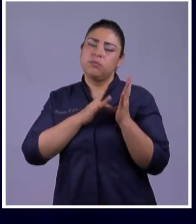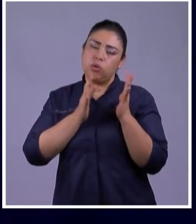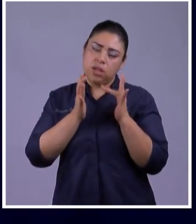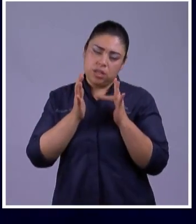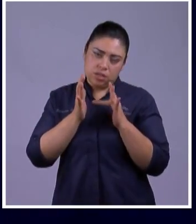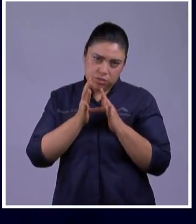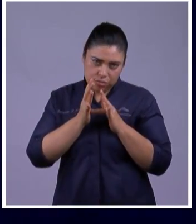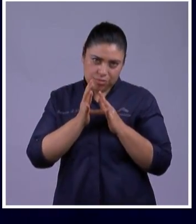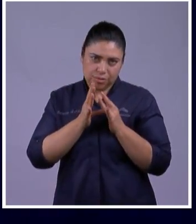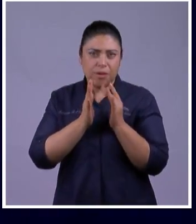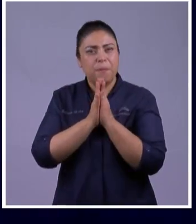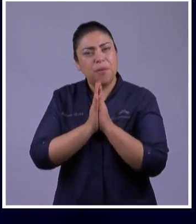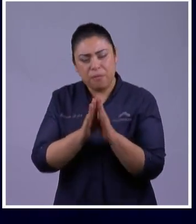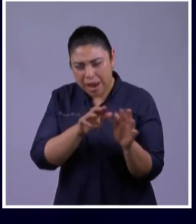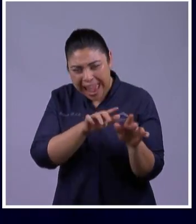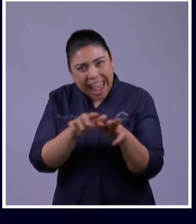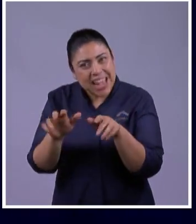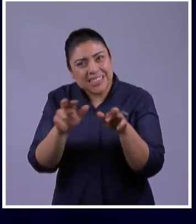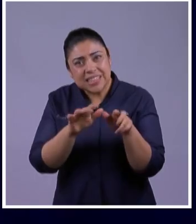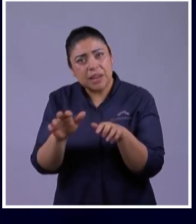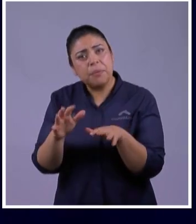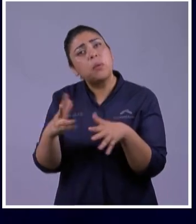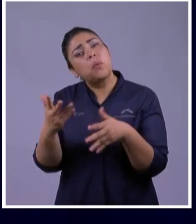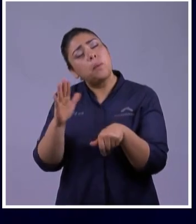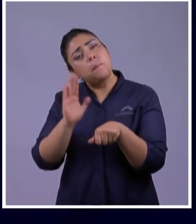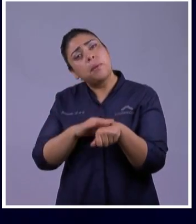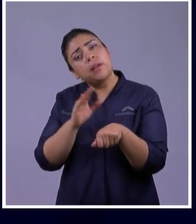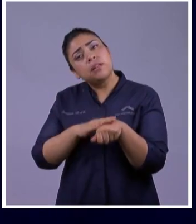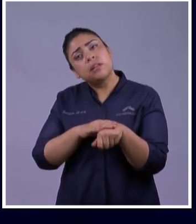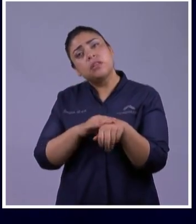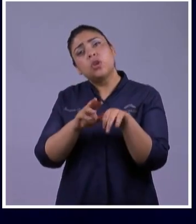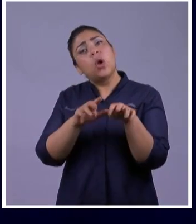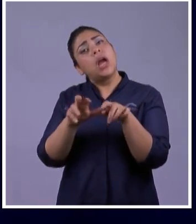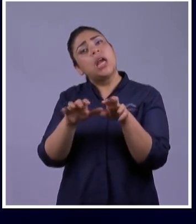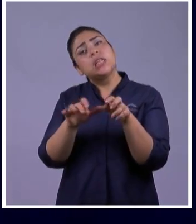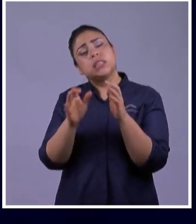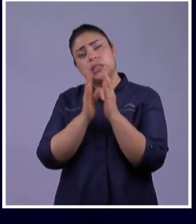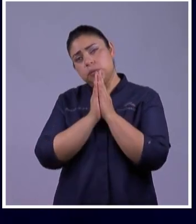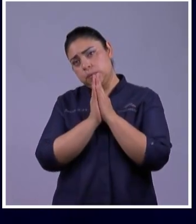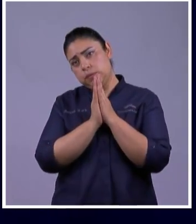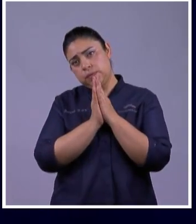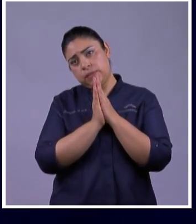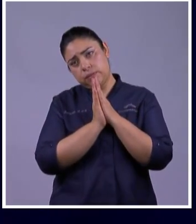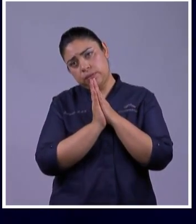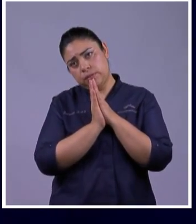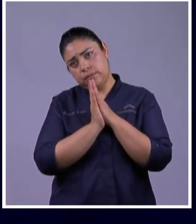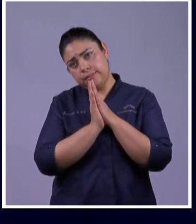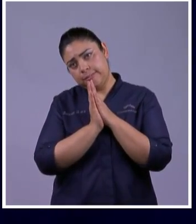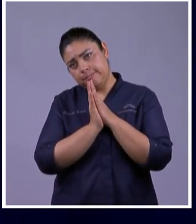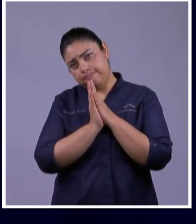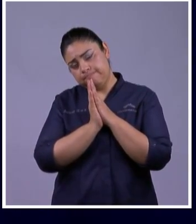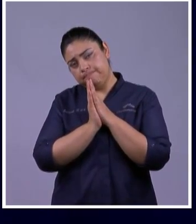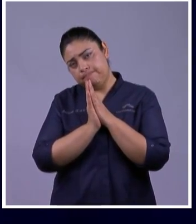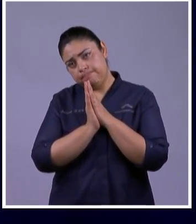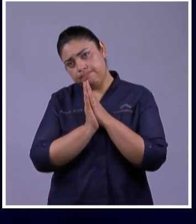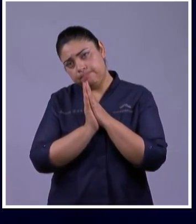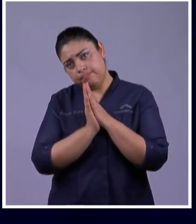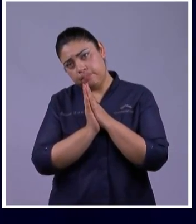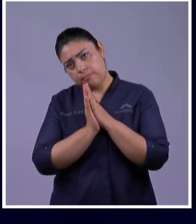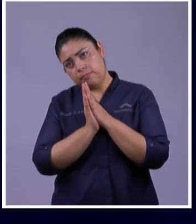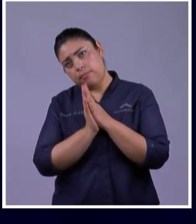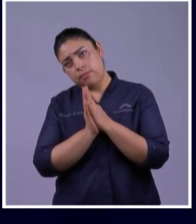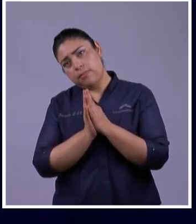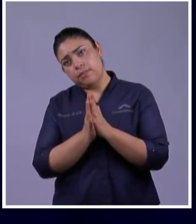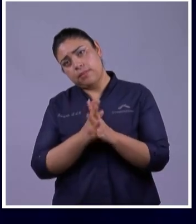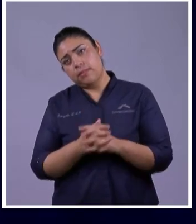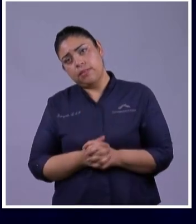Y Tus Peticiones Para Que Lleguen Hasta Nosotros Porque A veces Solo Las Escriben En Chat O En Un Comentario En Una Red Social Pero No Nos Queda